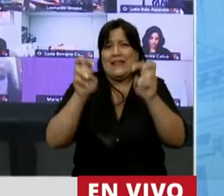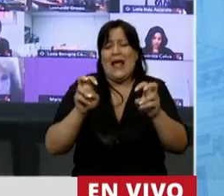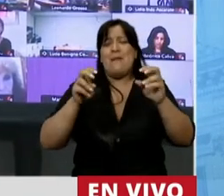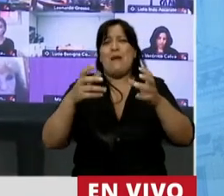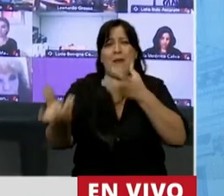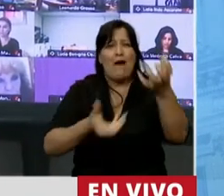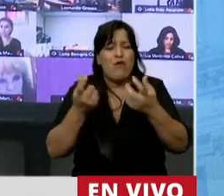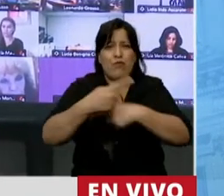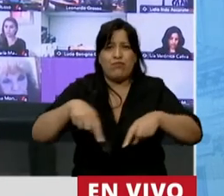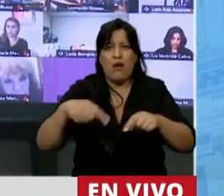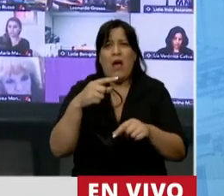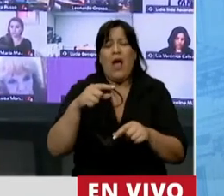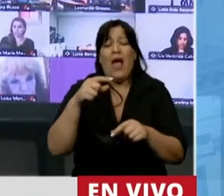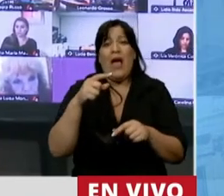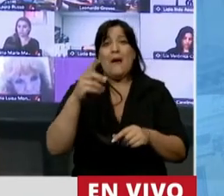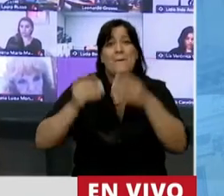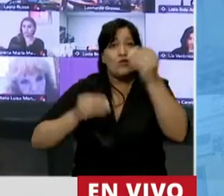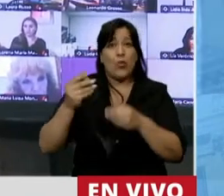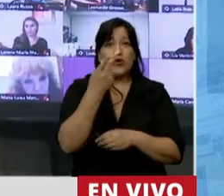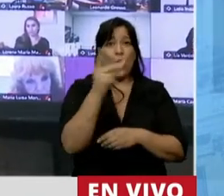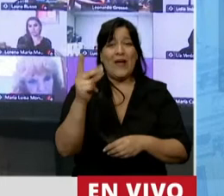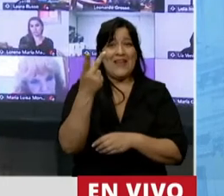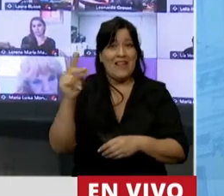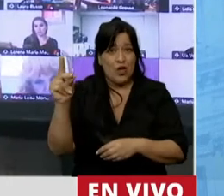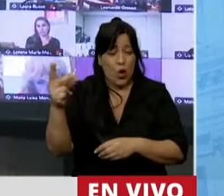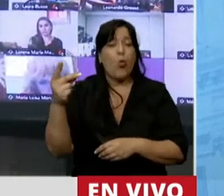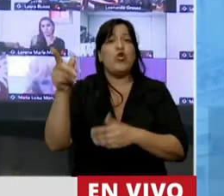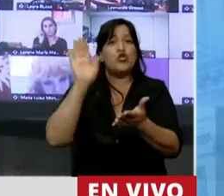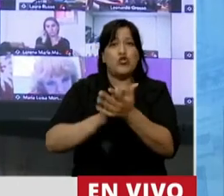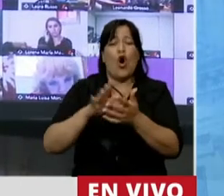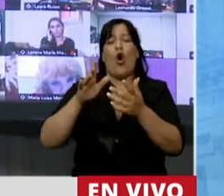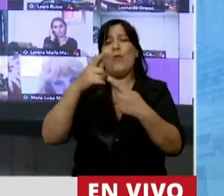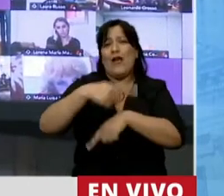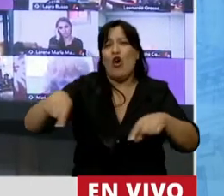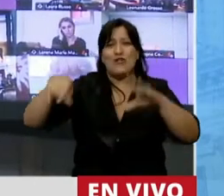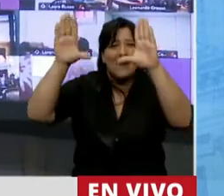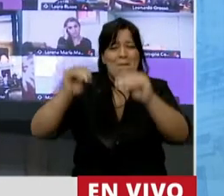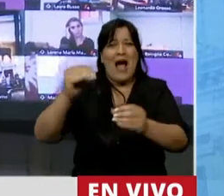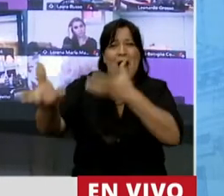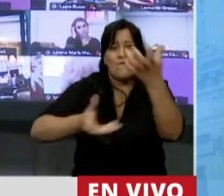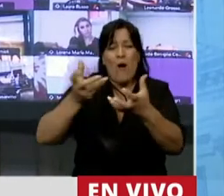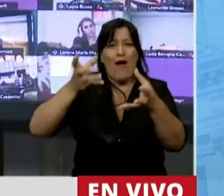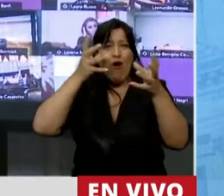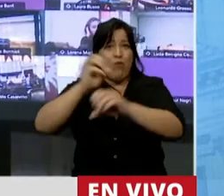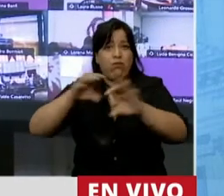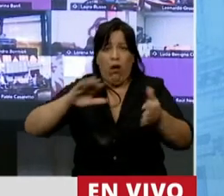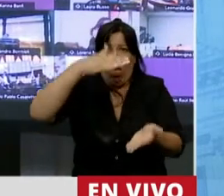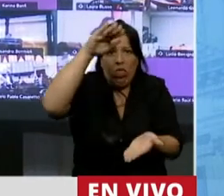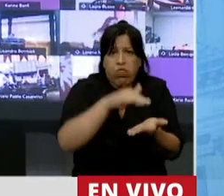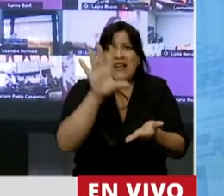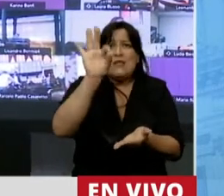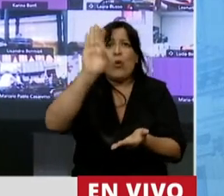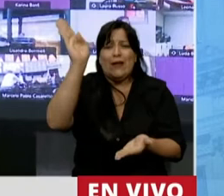El presupuesto 2021 para el manejo del fuego más riesgos de desastres se redujo en un